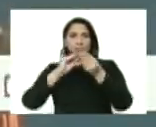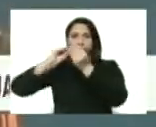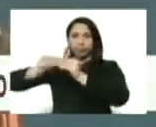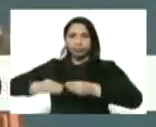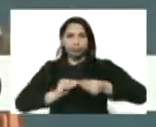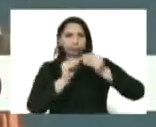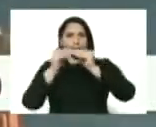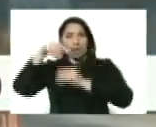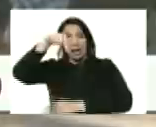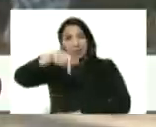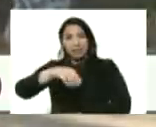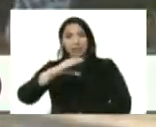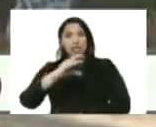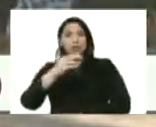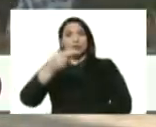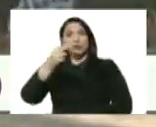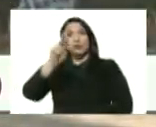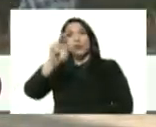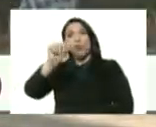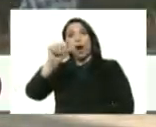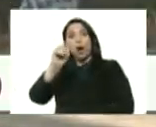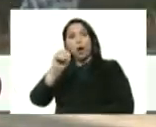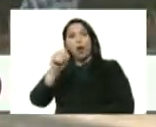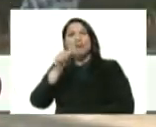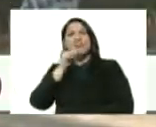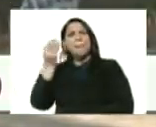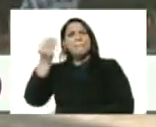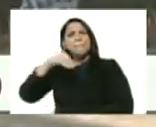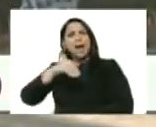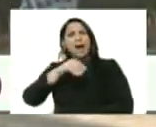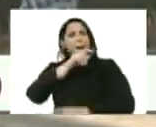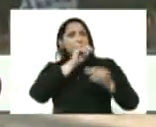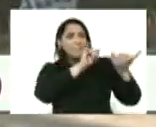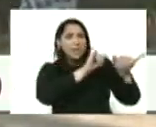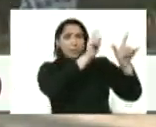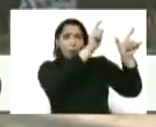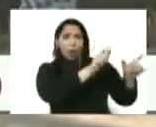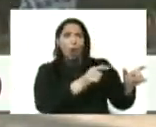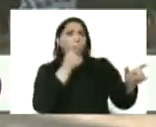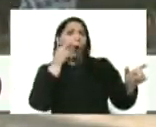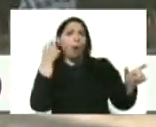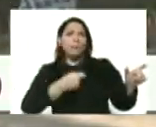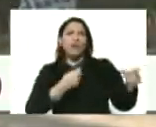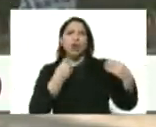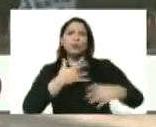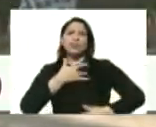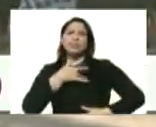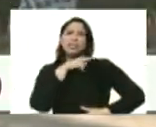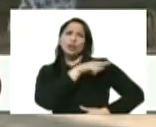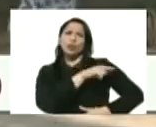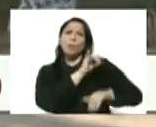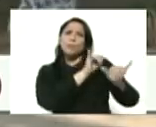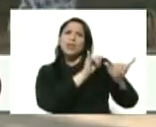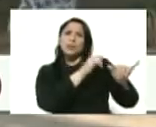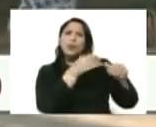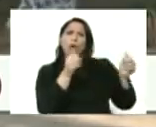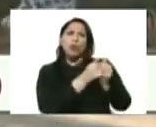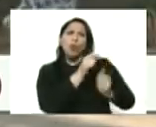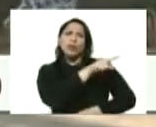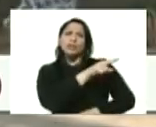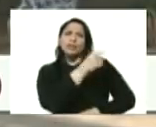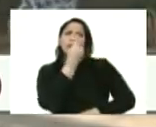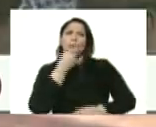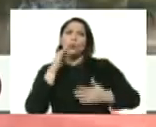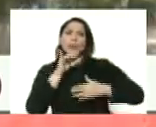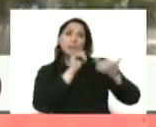acá en Chuao pero quien más que Israel nos puede dar un mensaje como te sientes tú Israel con ese compromiso tú mismo